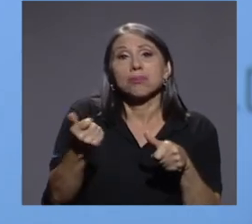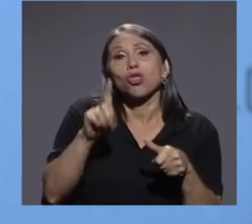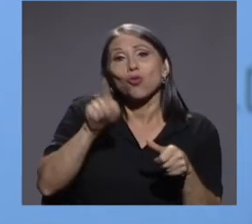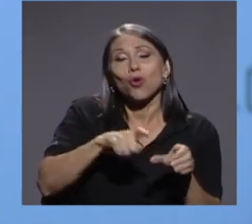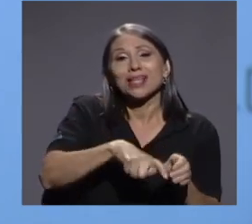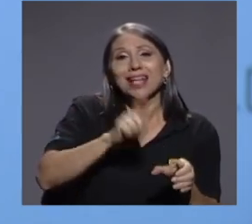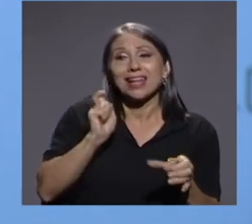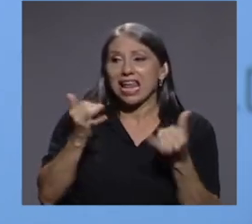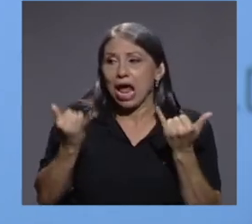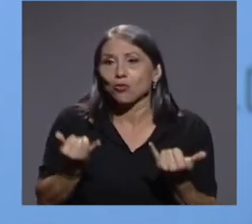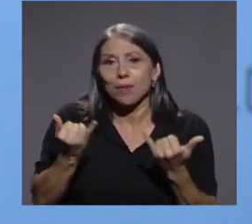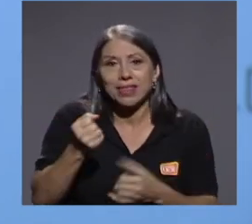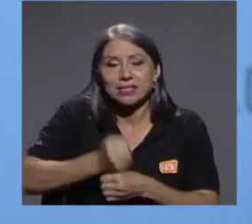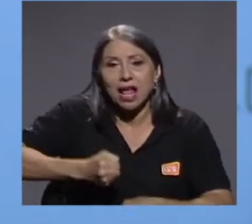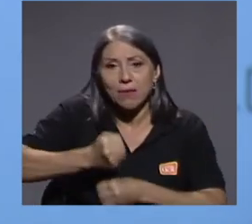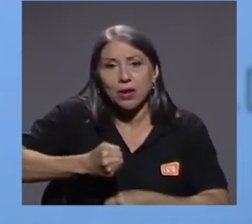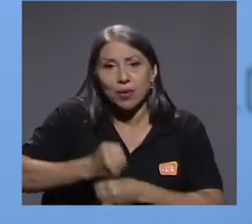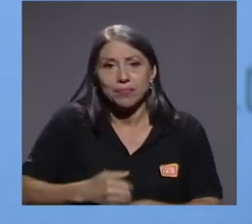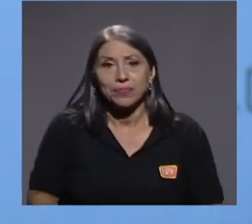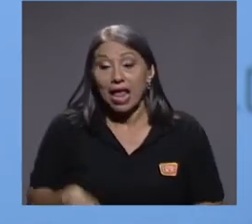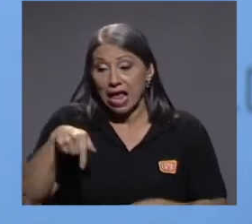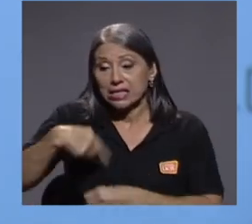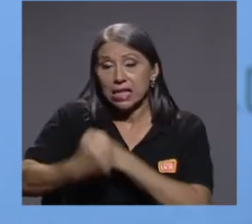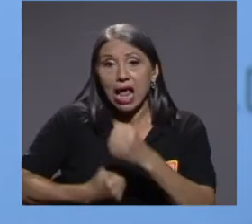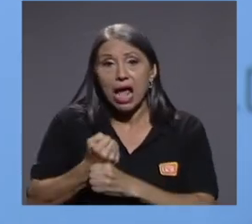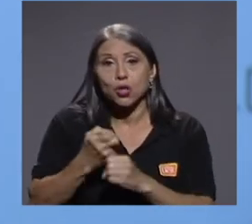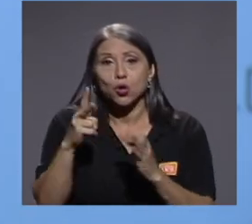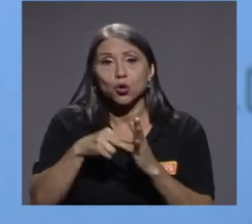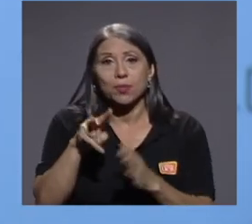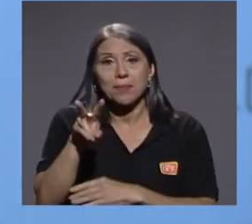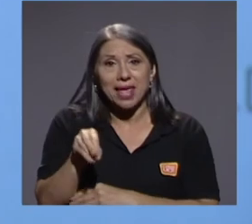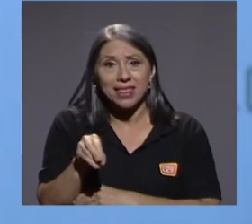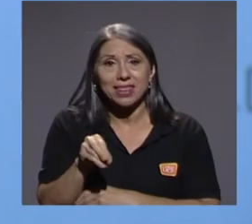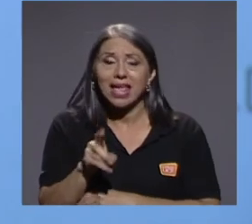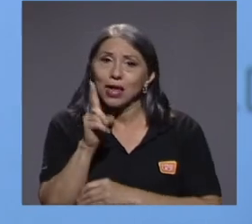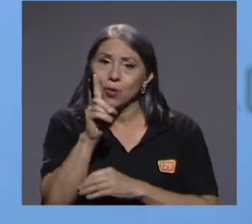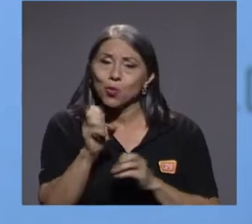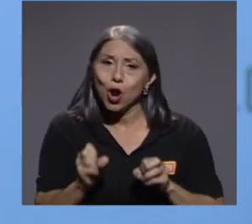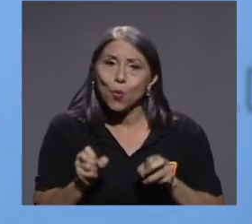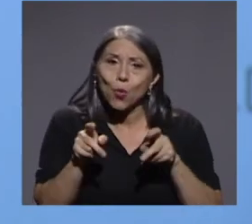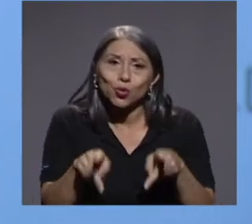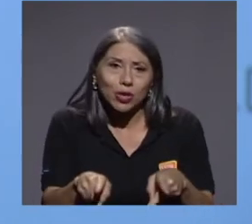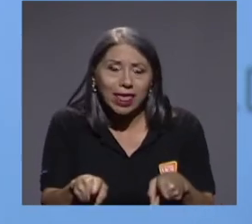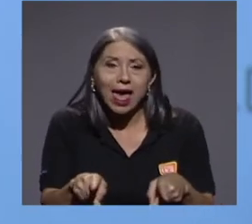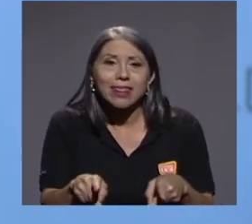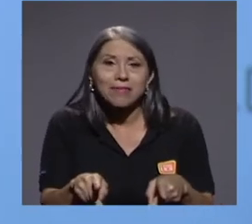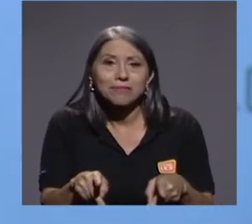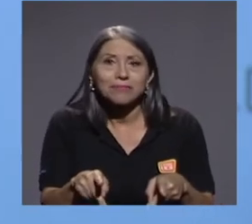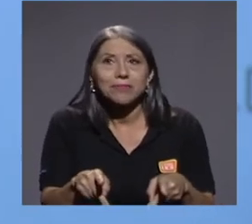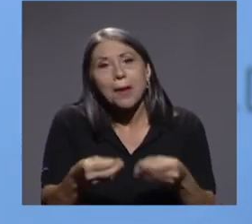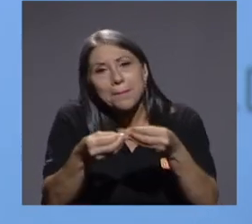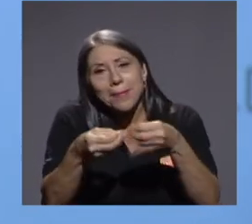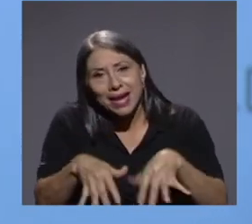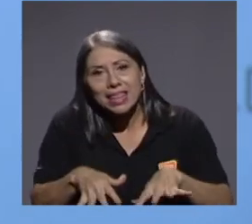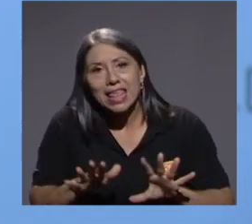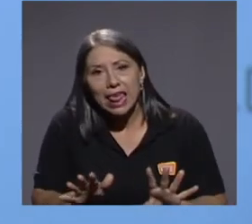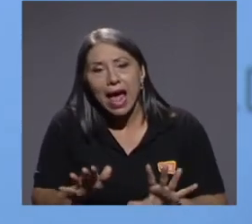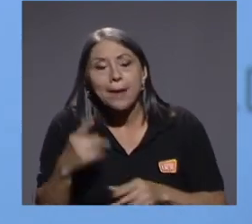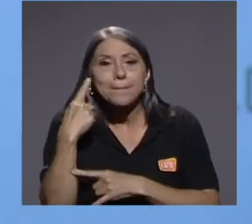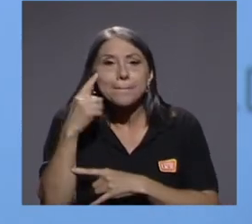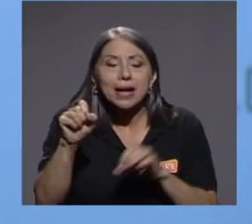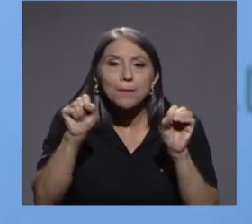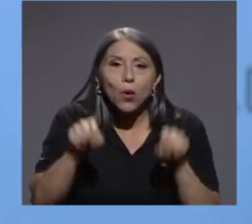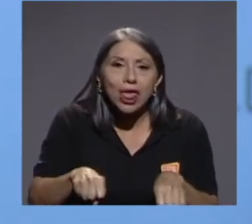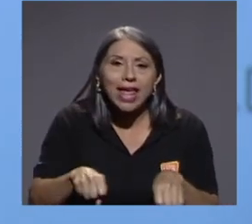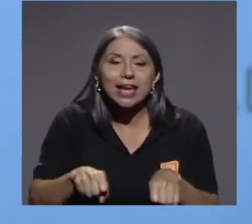En este sentido, el 2020 fue una oportunidad de alguna forma perdida para poder